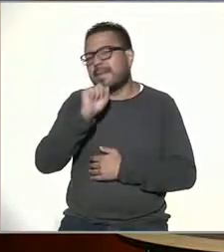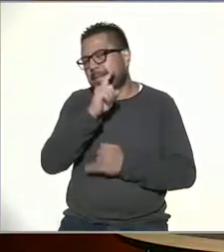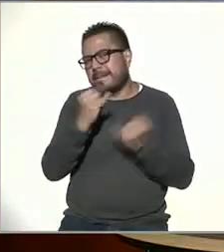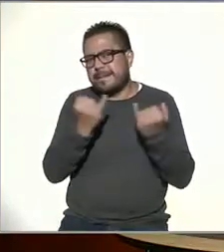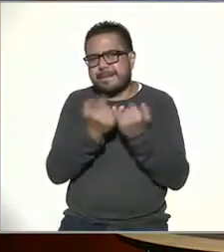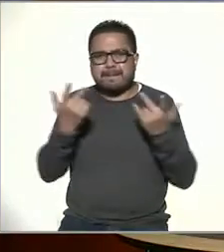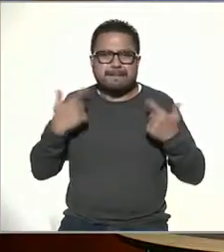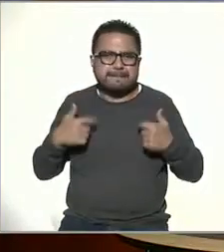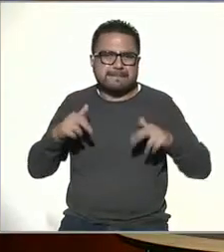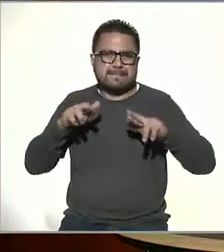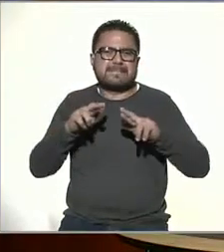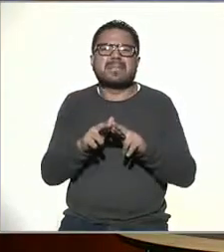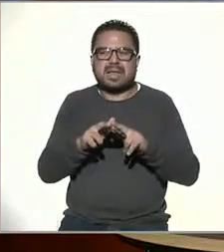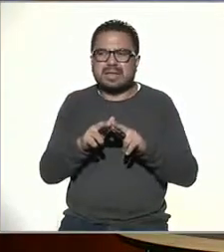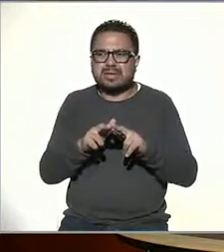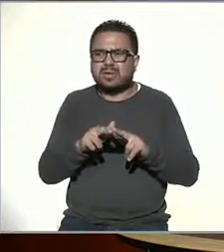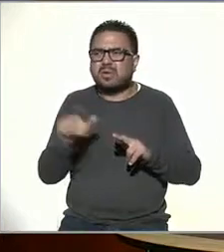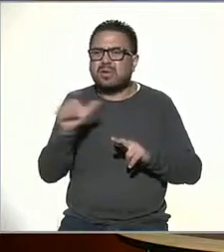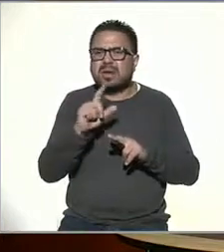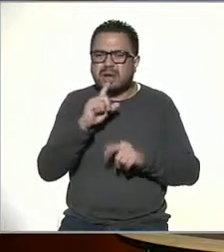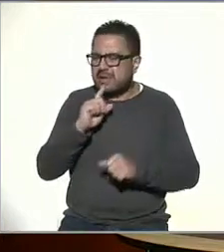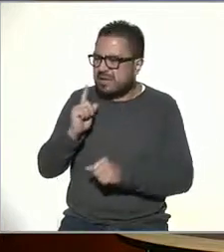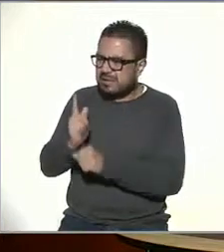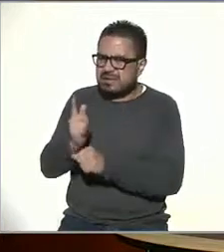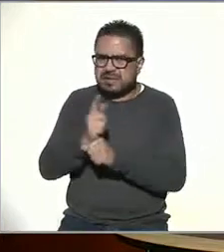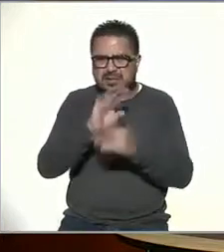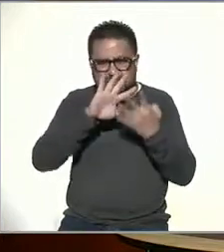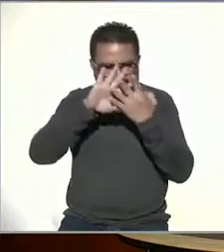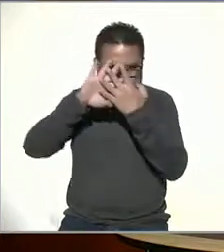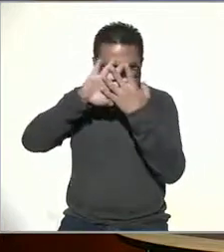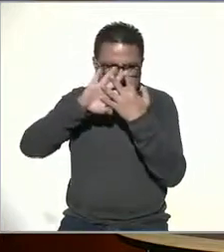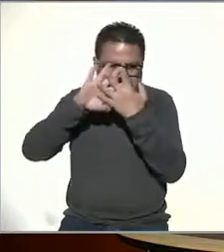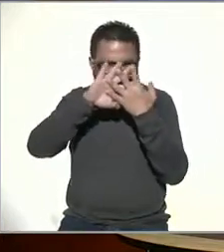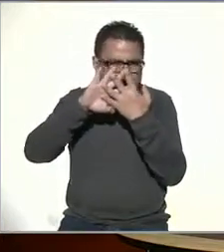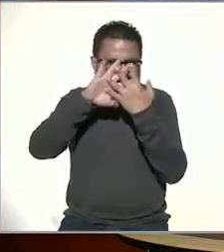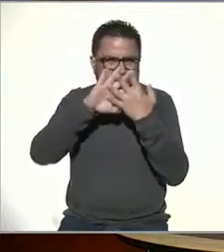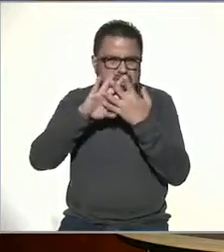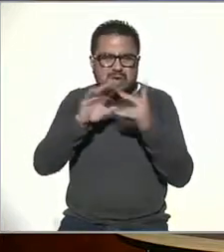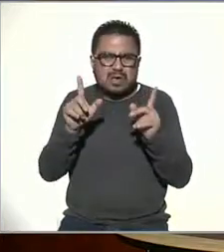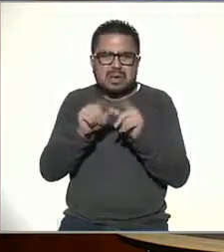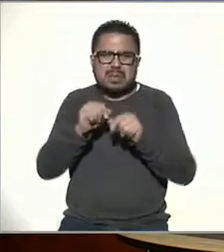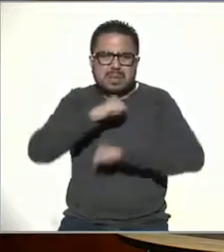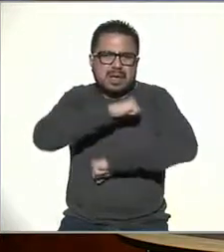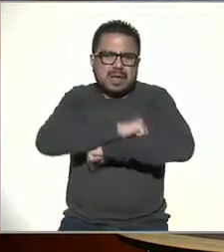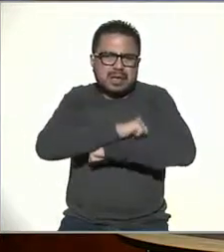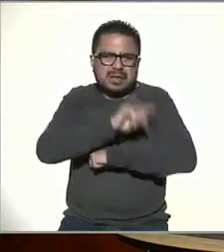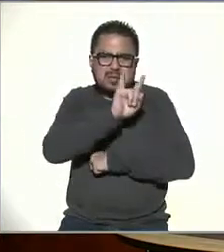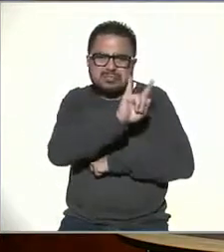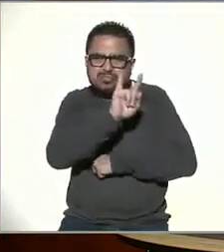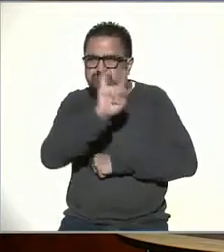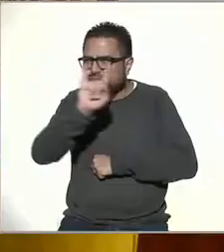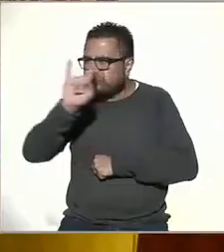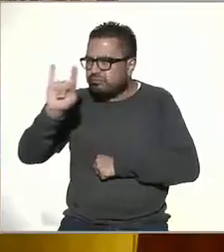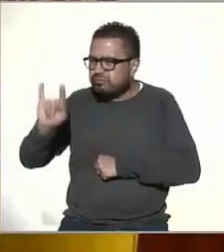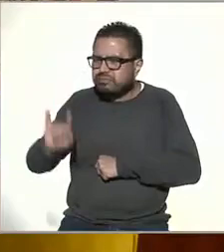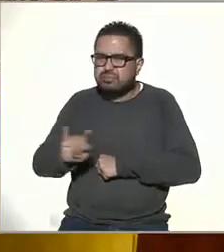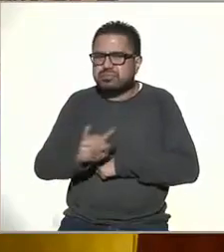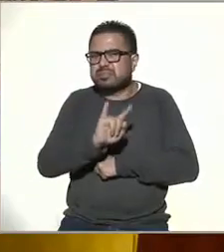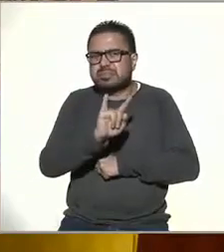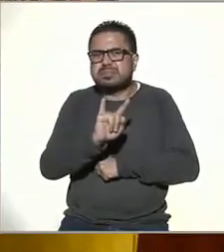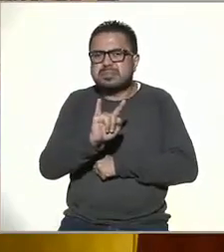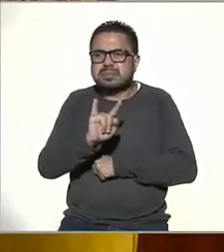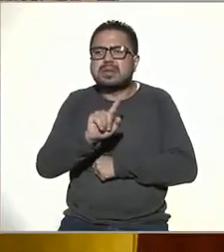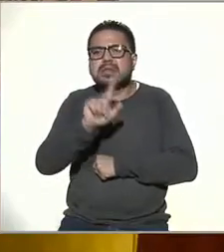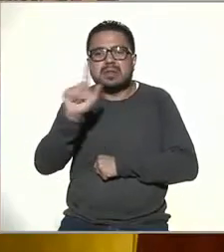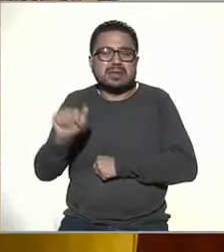momento, ya llegó un momento de que, pues, veíamos cuadritos. Realmente era un momento que era ver ventanitas en lugar de ver a las personas. Y eso, pues,